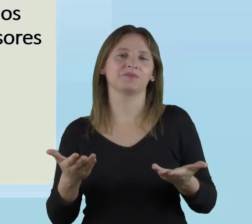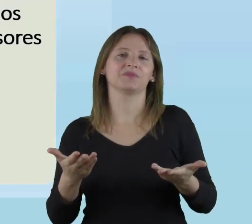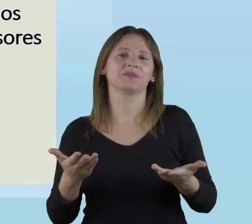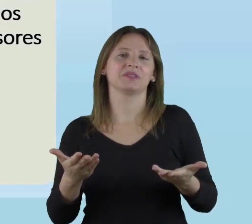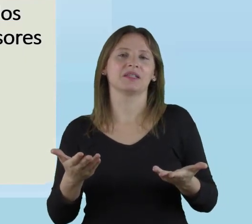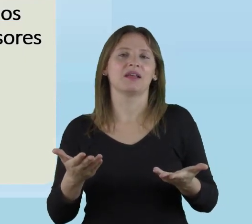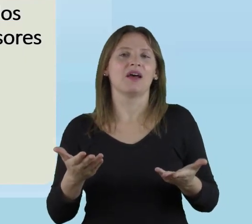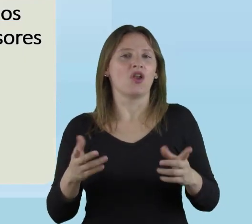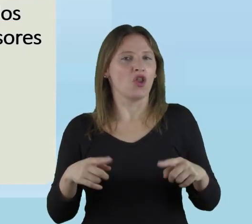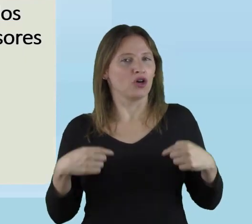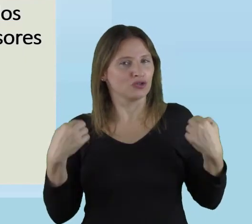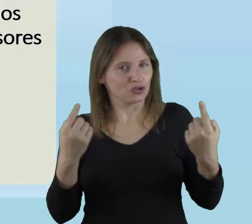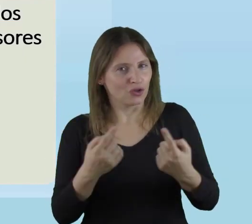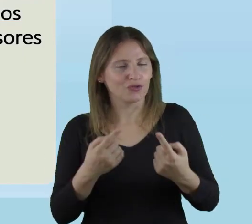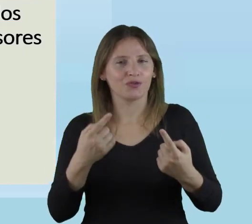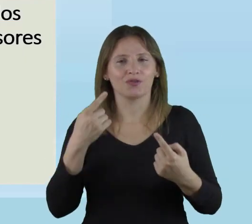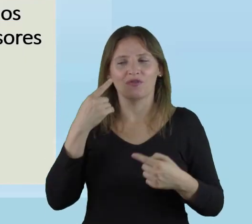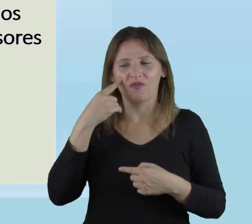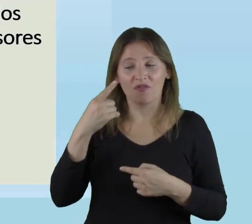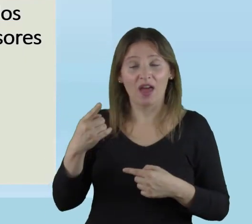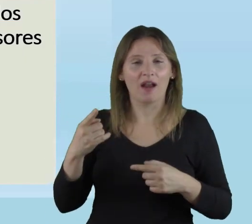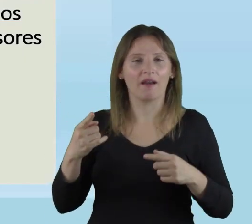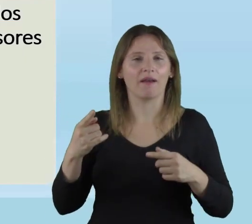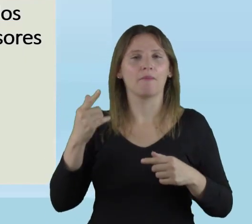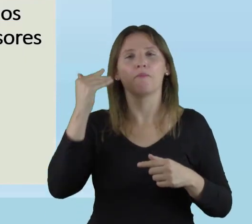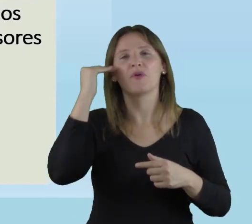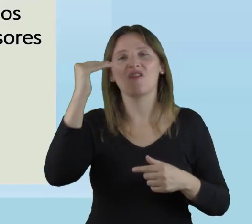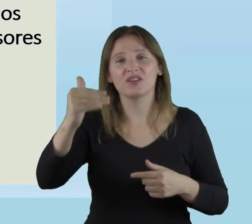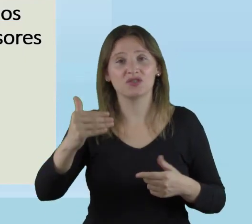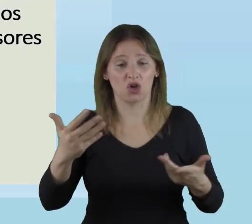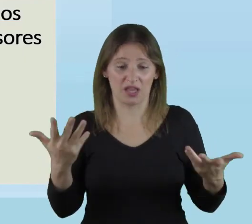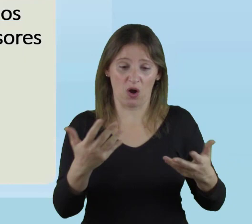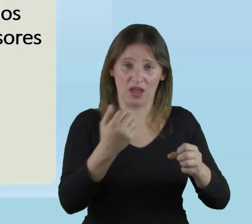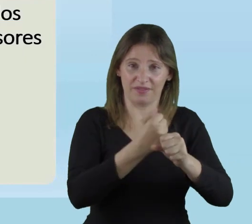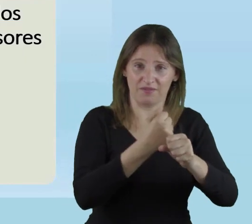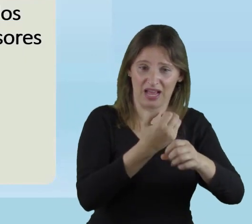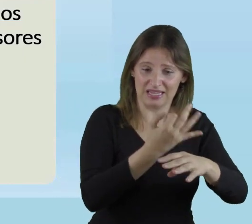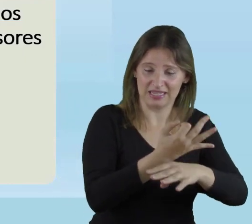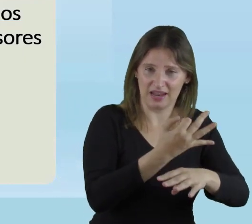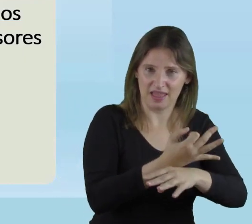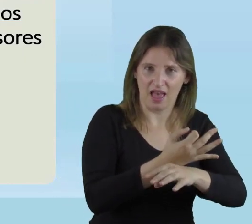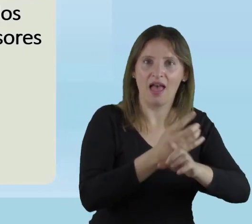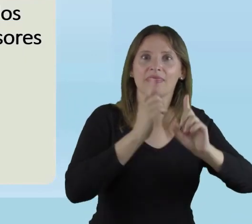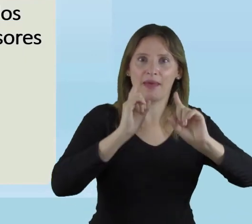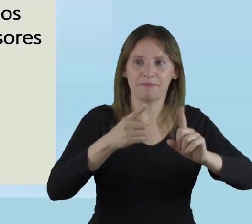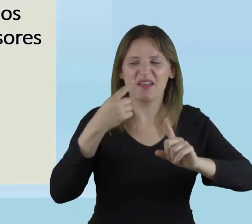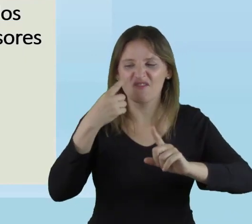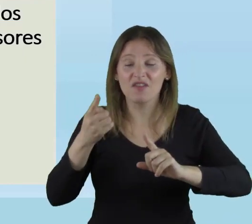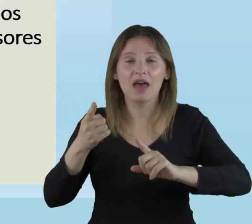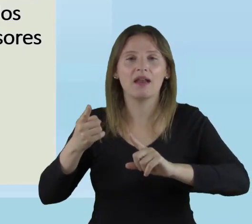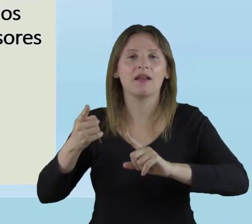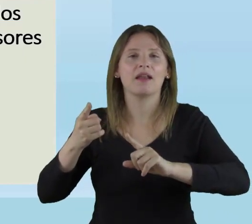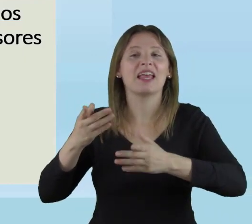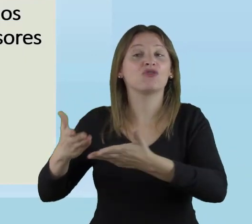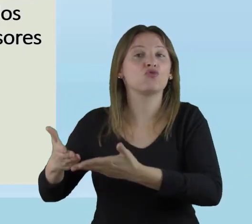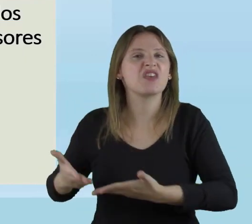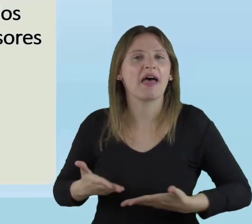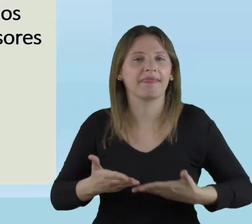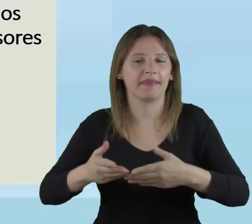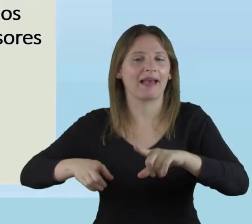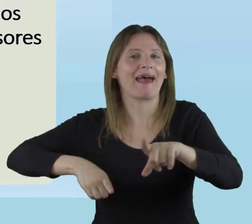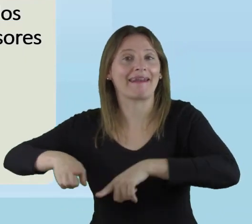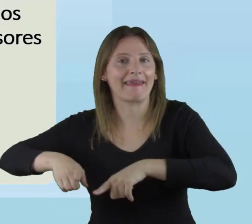Es por eso que, si bien miramos al docente, al profesor que está en ejercicio, no